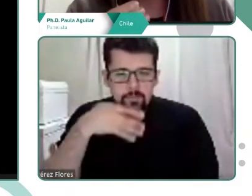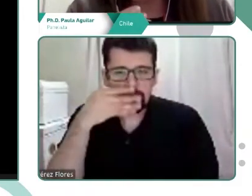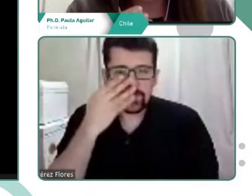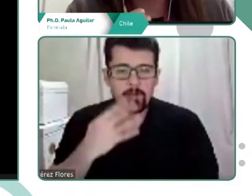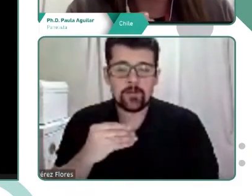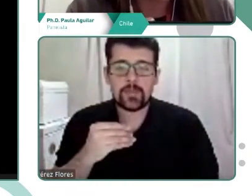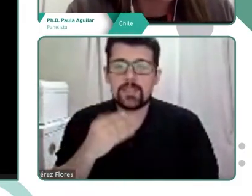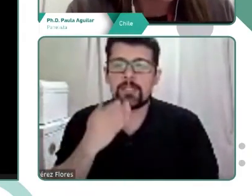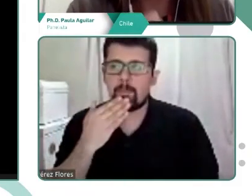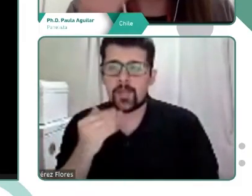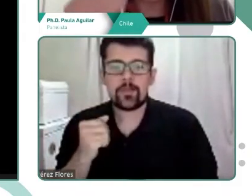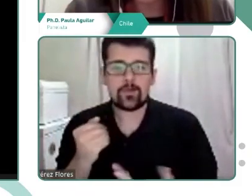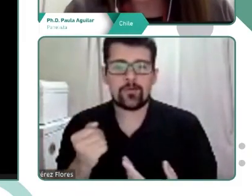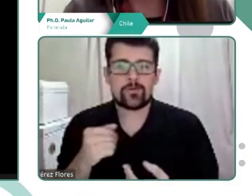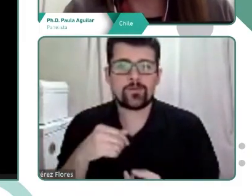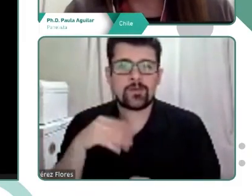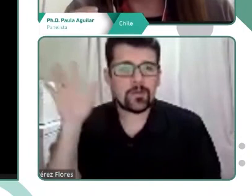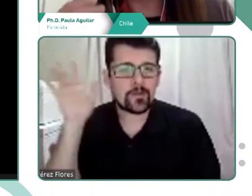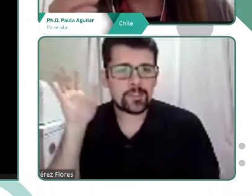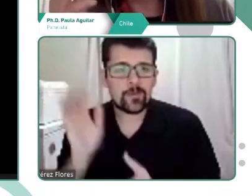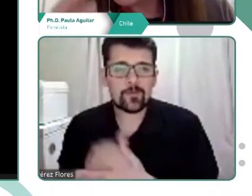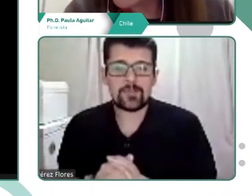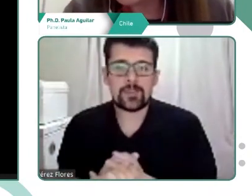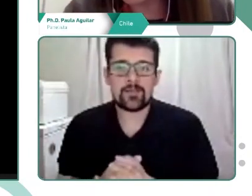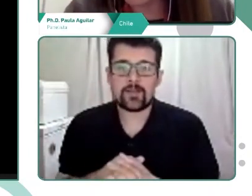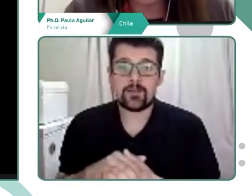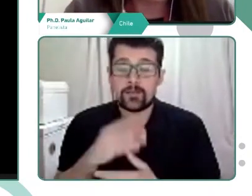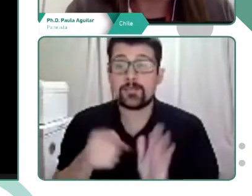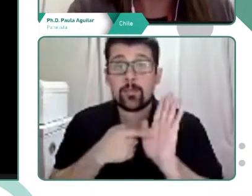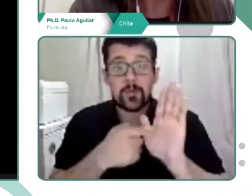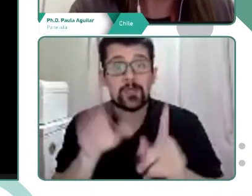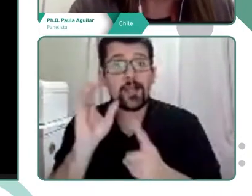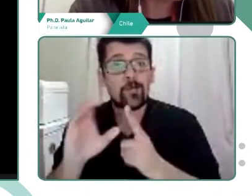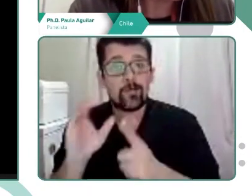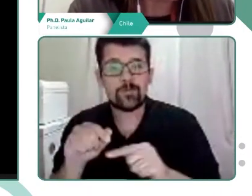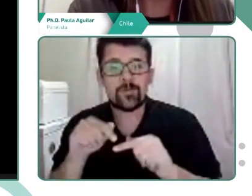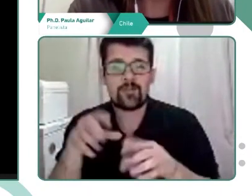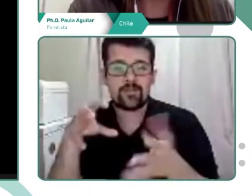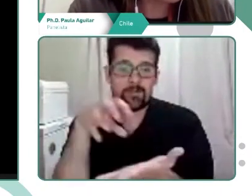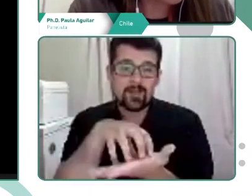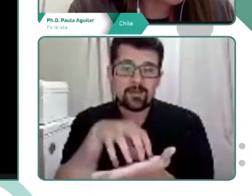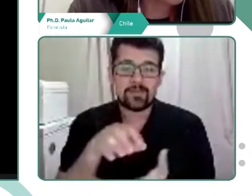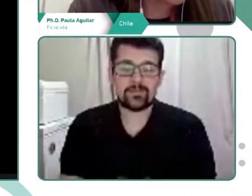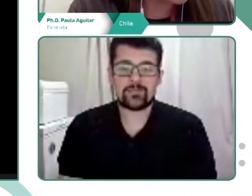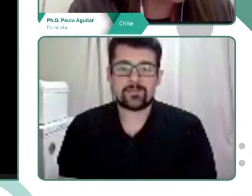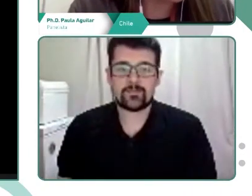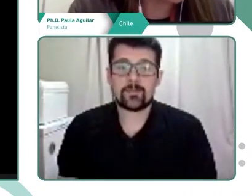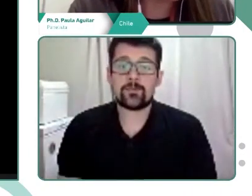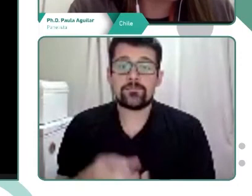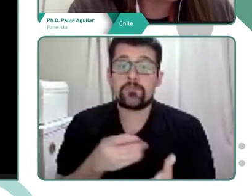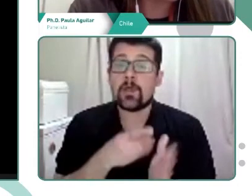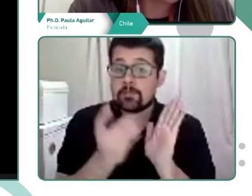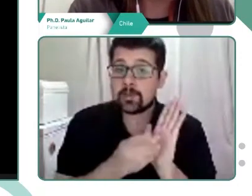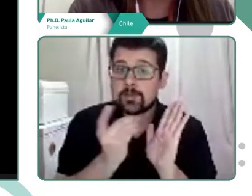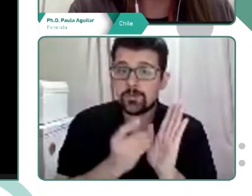descritos en esos textos, y que dan cuenta de la cultura del territorio. Entonces, la descripción y el análisis de